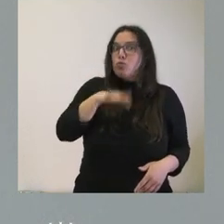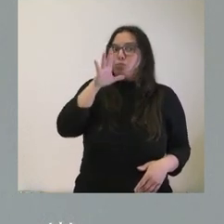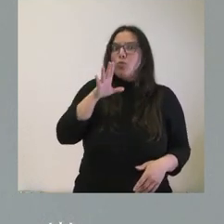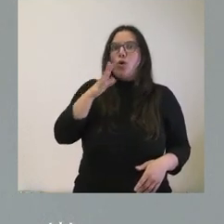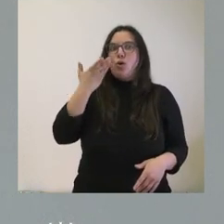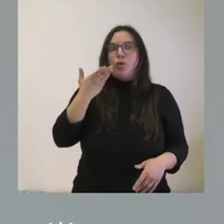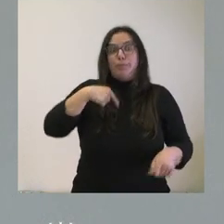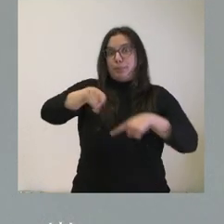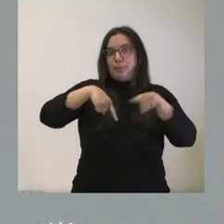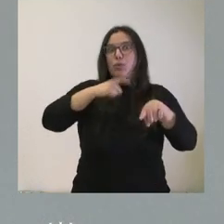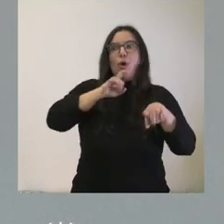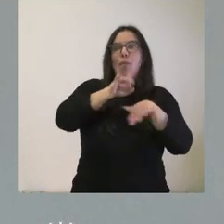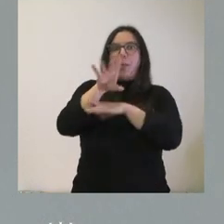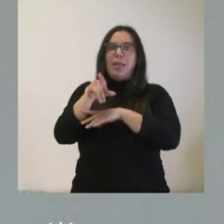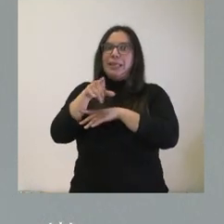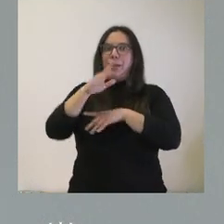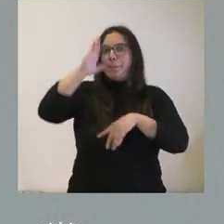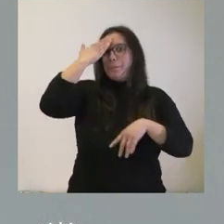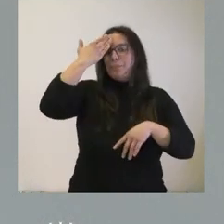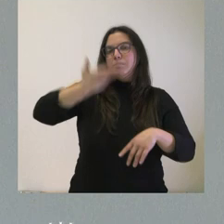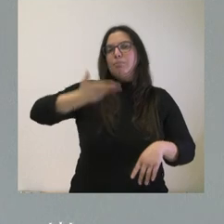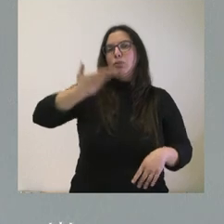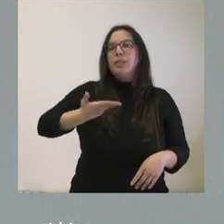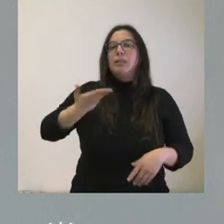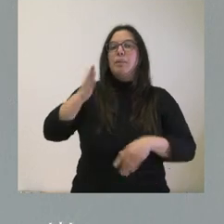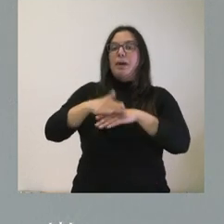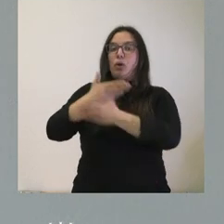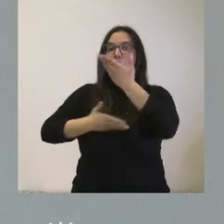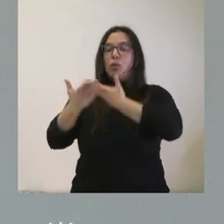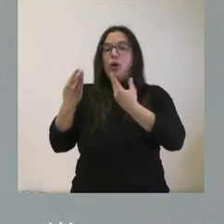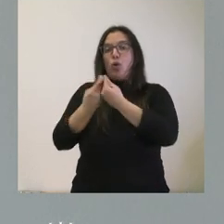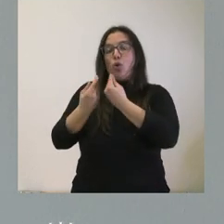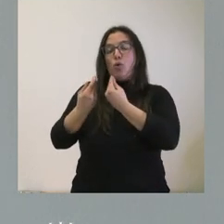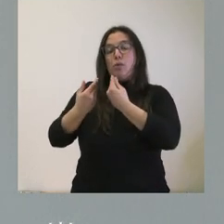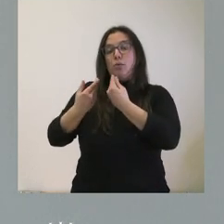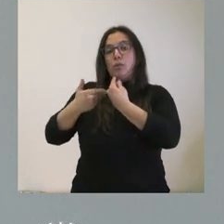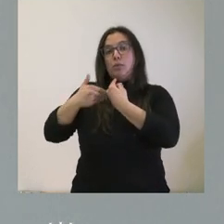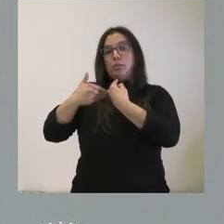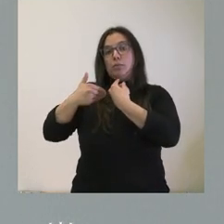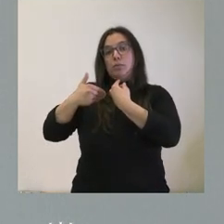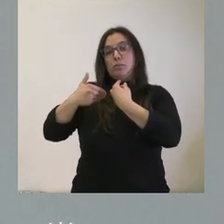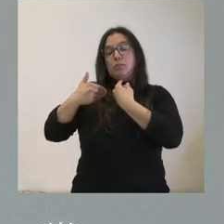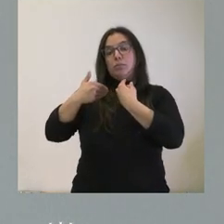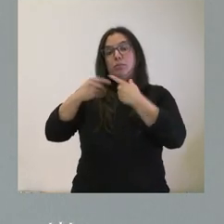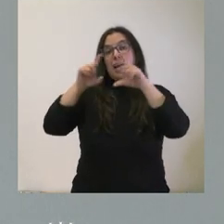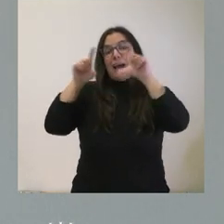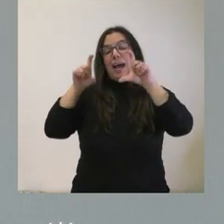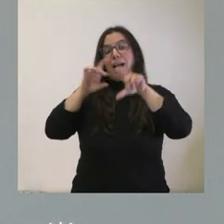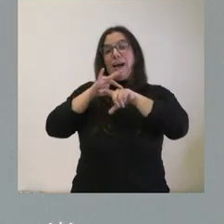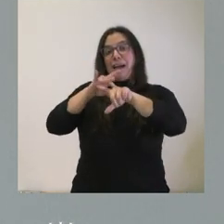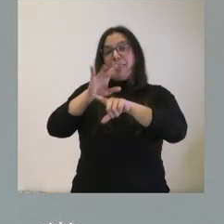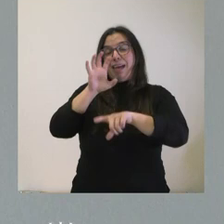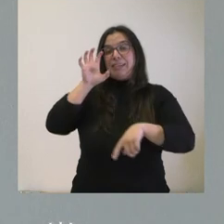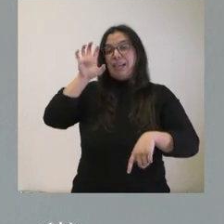es esencial y la logística nosotros la vamos a tener en cuenta, tanto la colaboración con la Agencia Estatal de